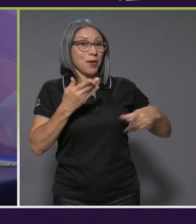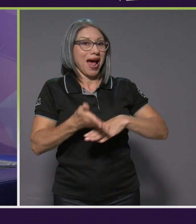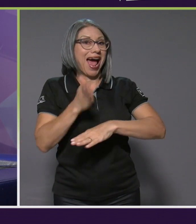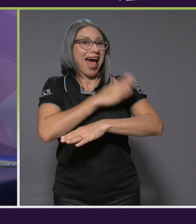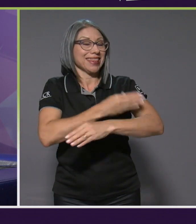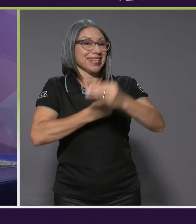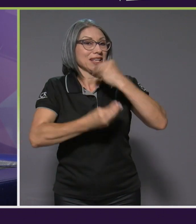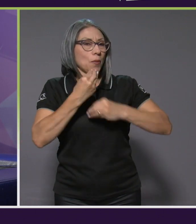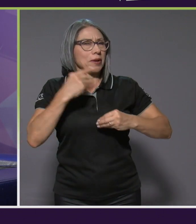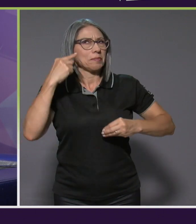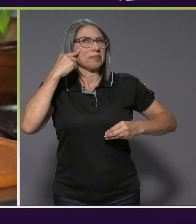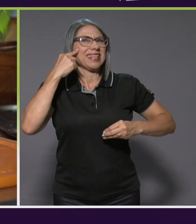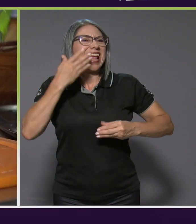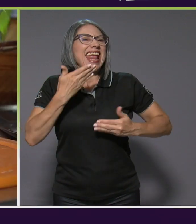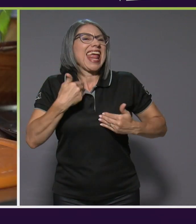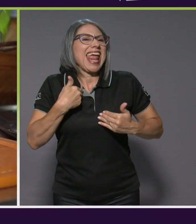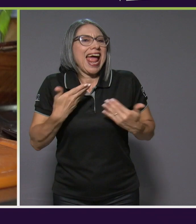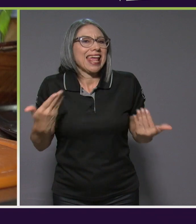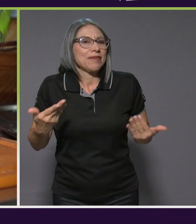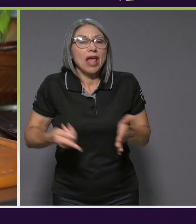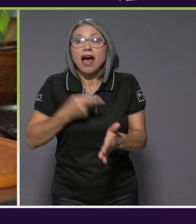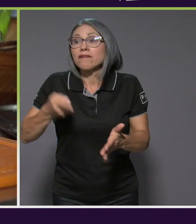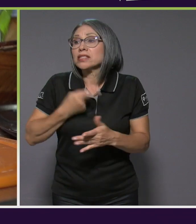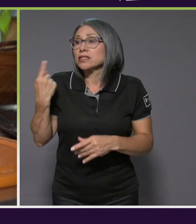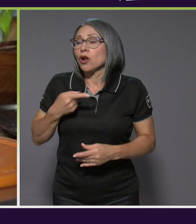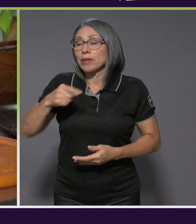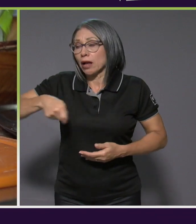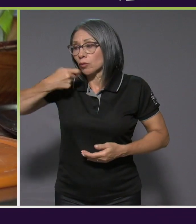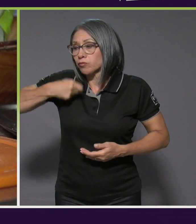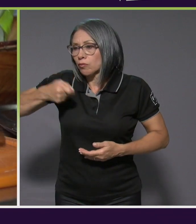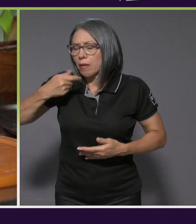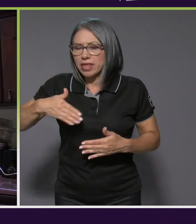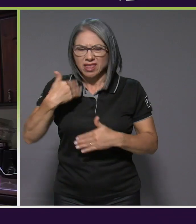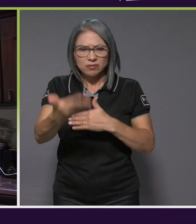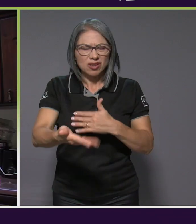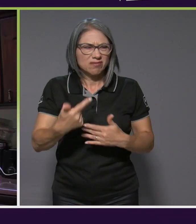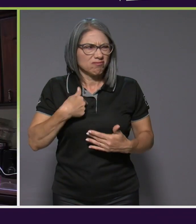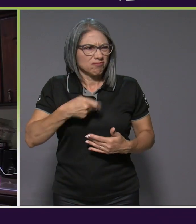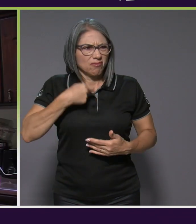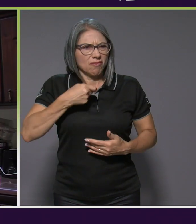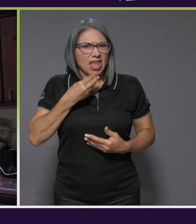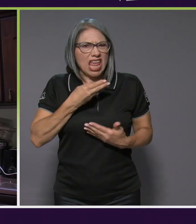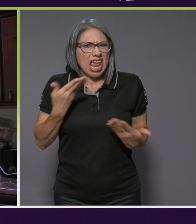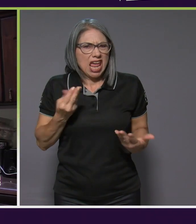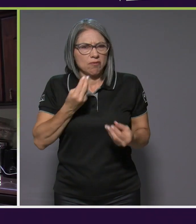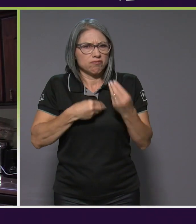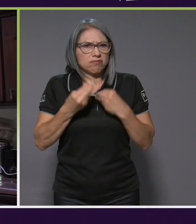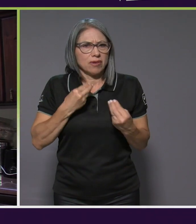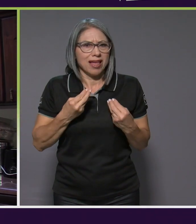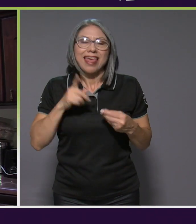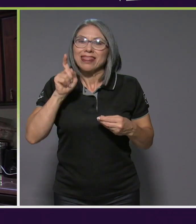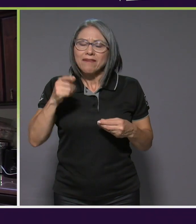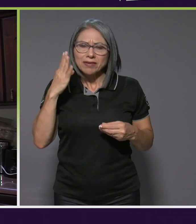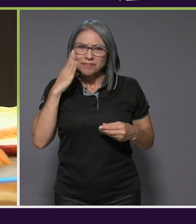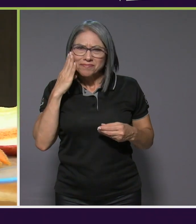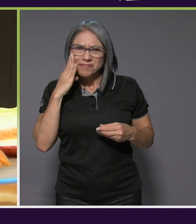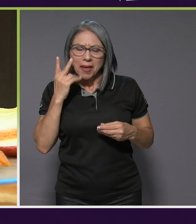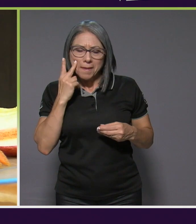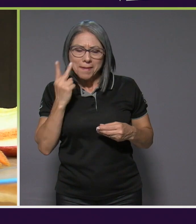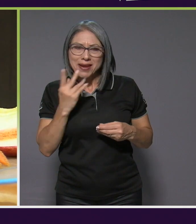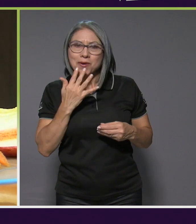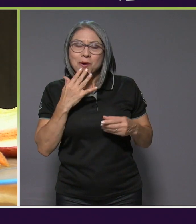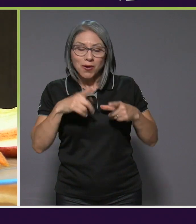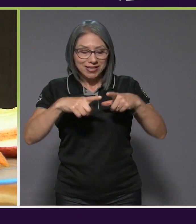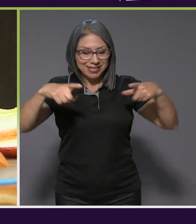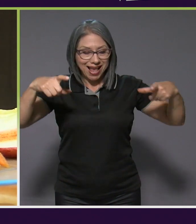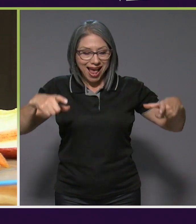a veces también comemos como en automático y terminamos de comer y dijimos, ¿qué comí, verdad? Entonces, ser muy conscientes de lo que está en el plato, ver esos colores, mira, tengo